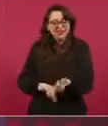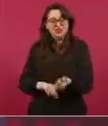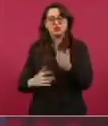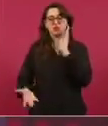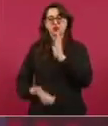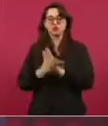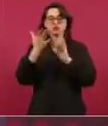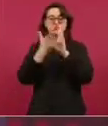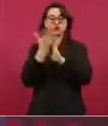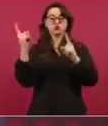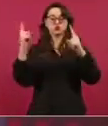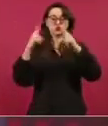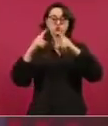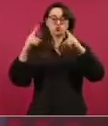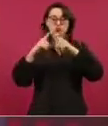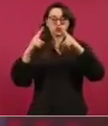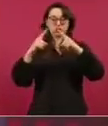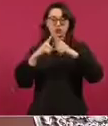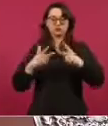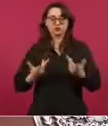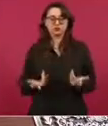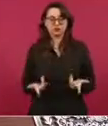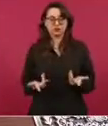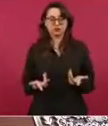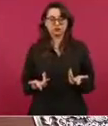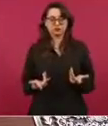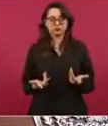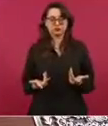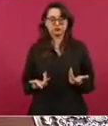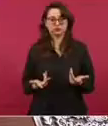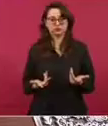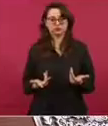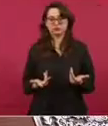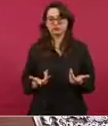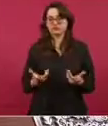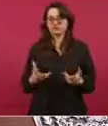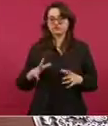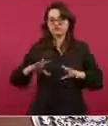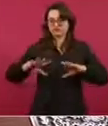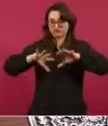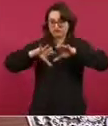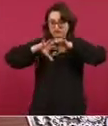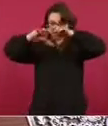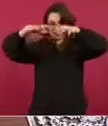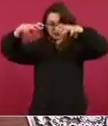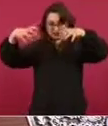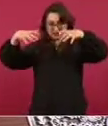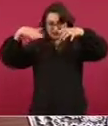y alteraron completamente